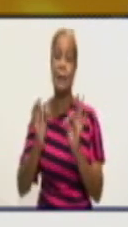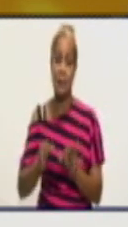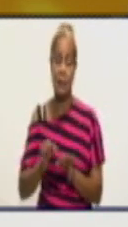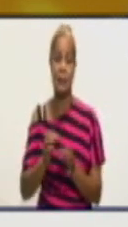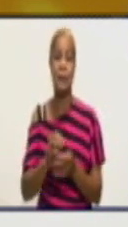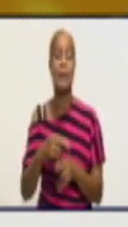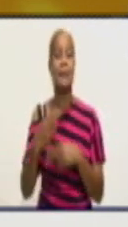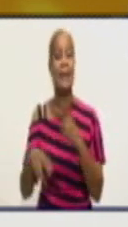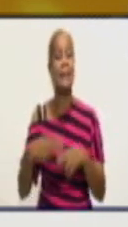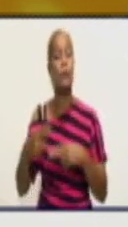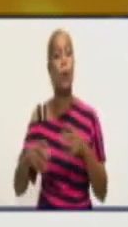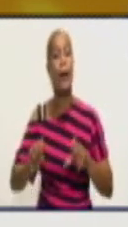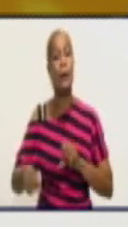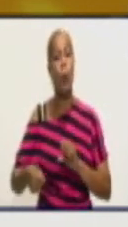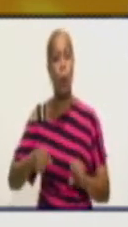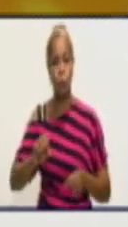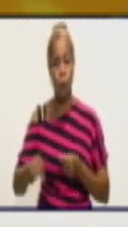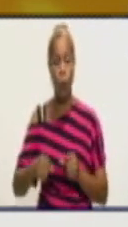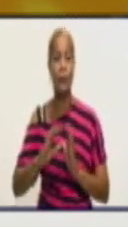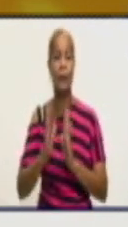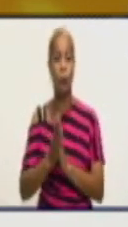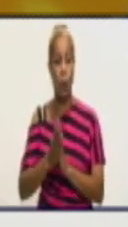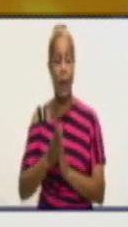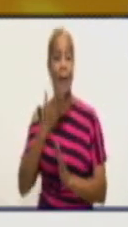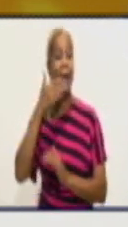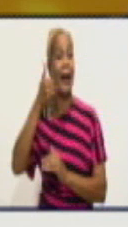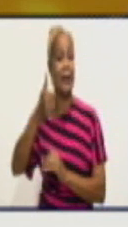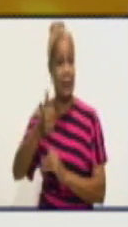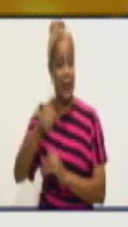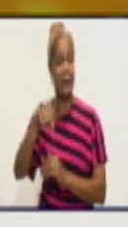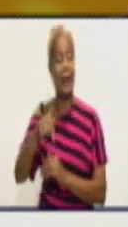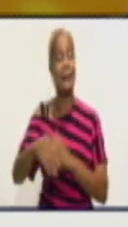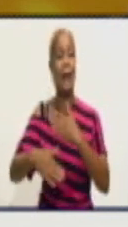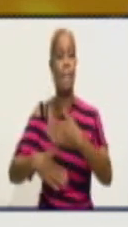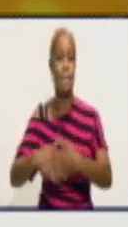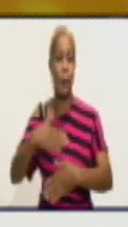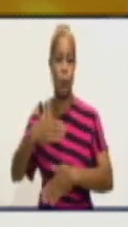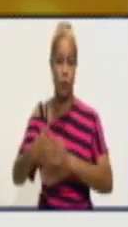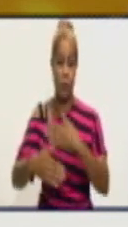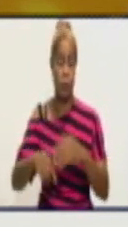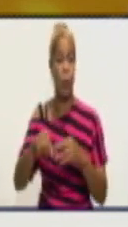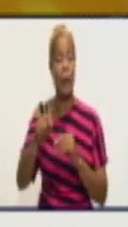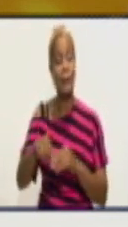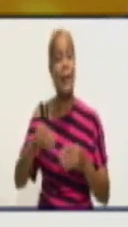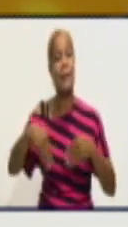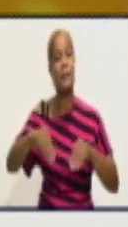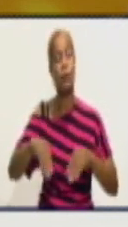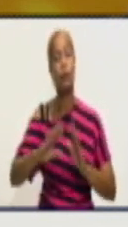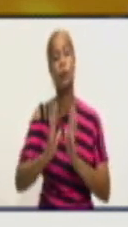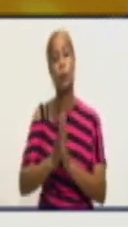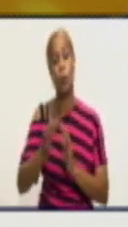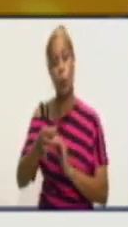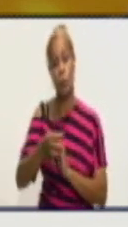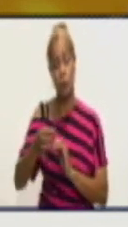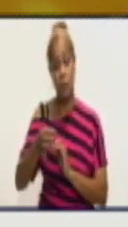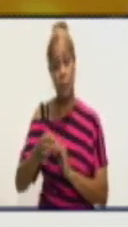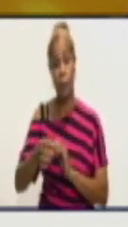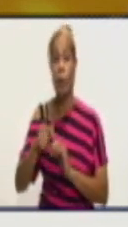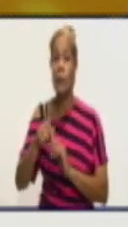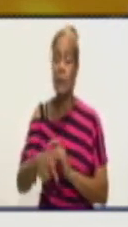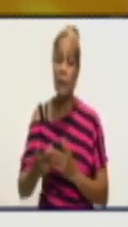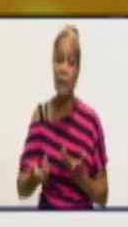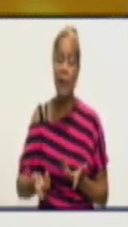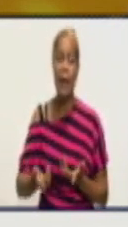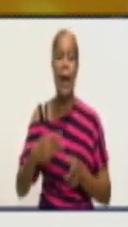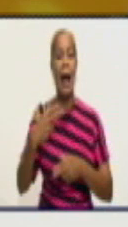el control de la calidad de los procesos que hoy se llevan a cabo. Esta es la situación de esos municipios, y al ser municipios pequeños con una